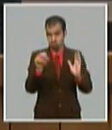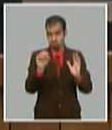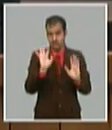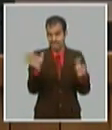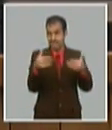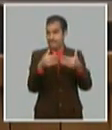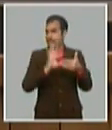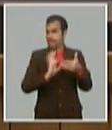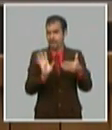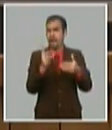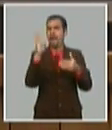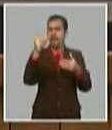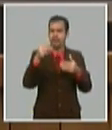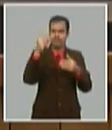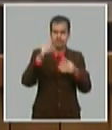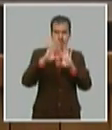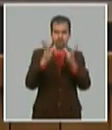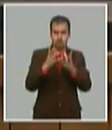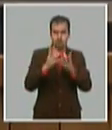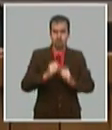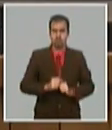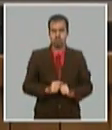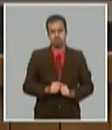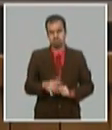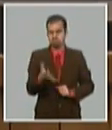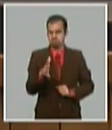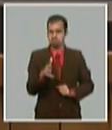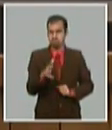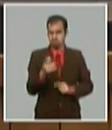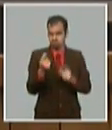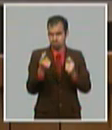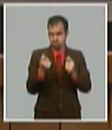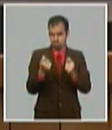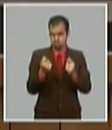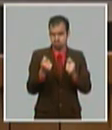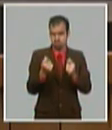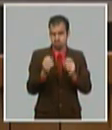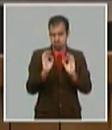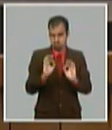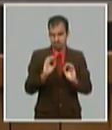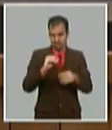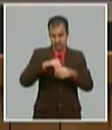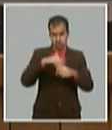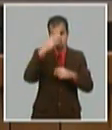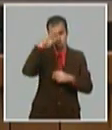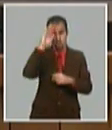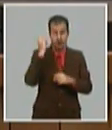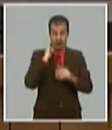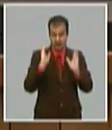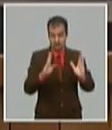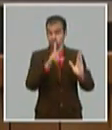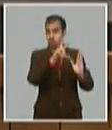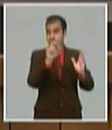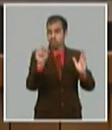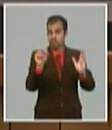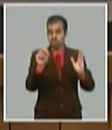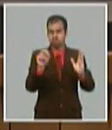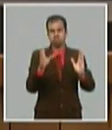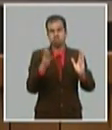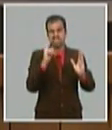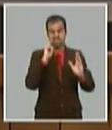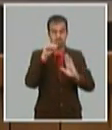estamos estimando que el comportamiento económico del Producto Interno Bruto este año 2020 dé un